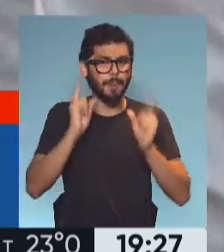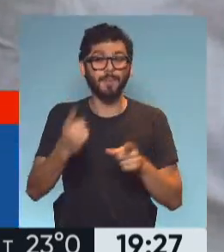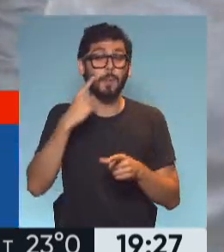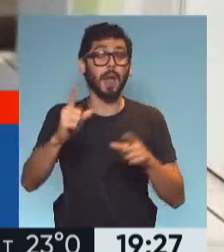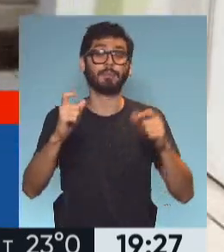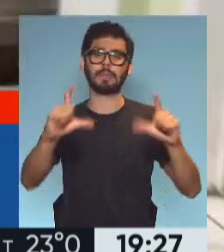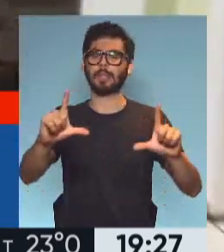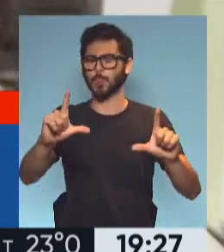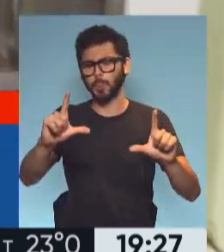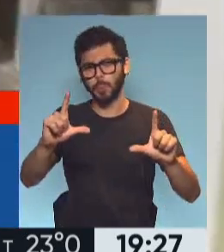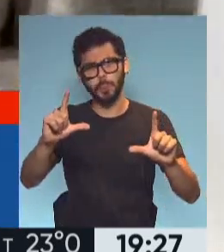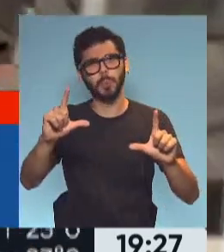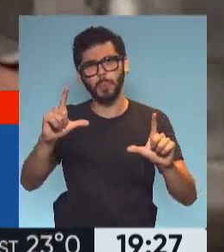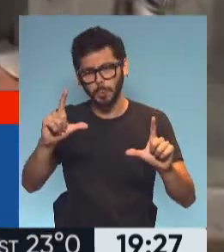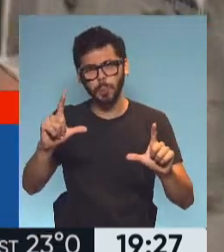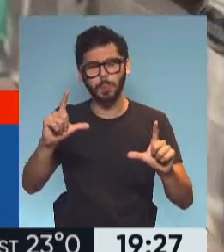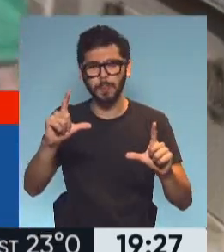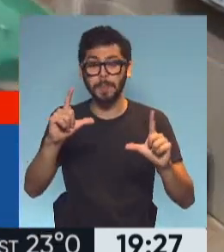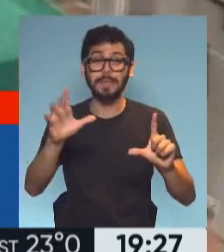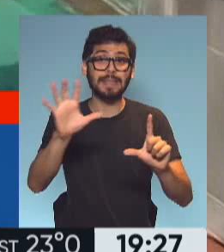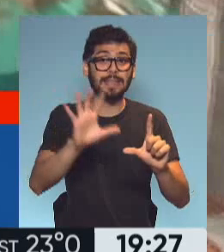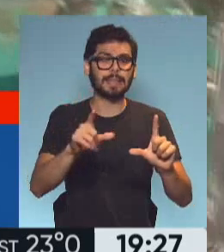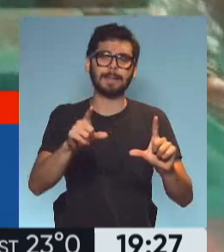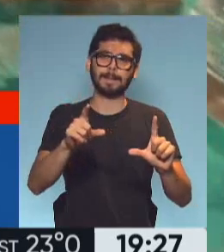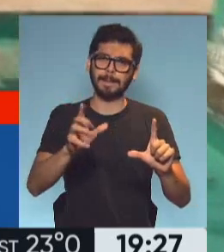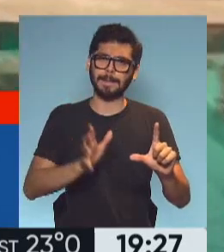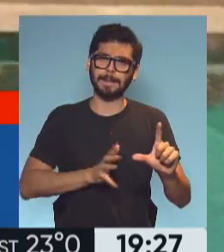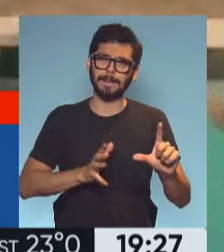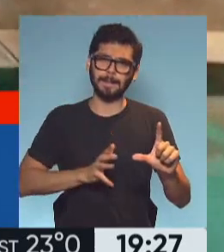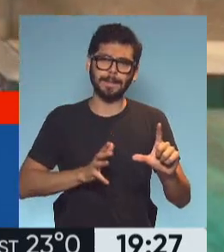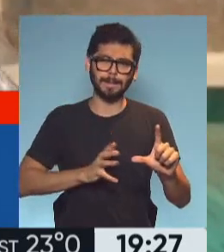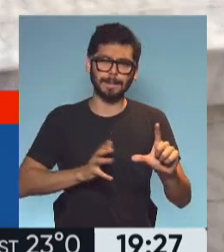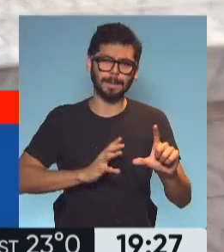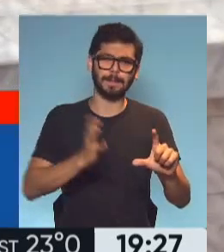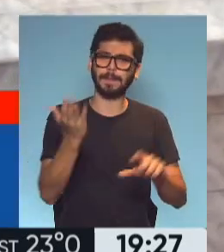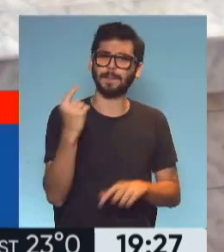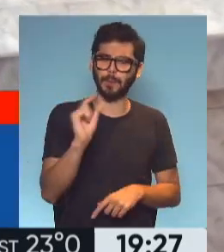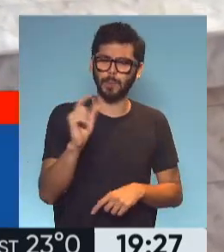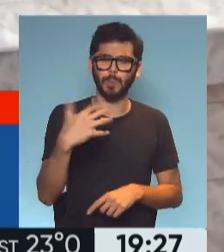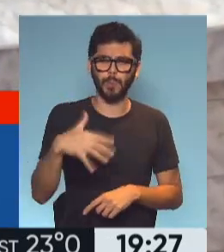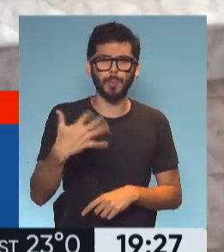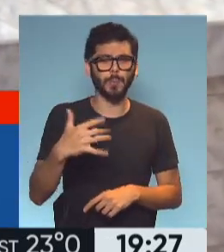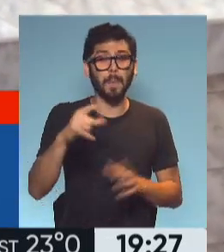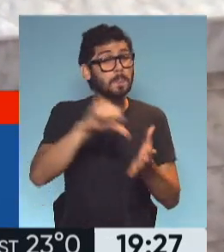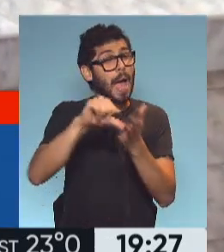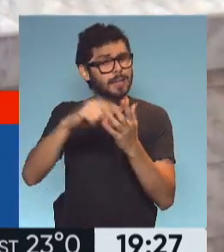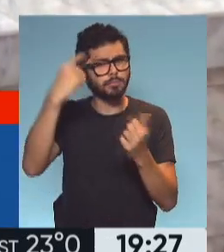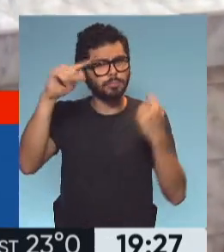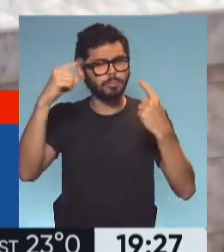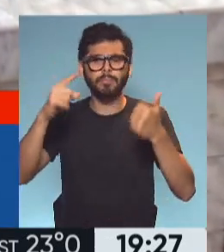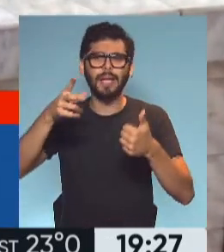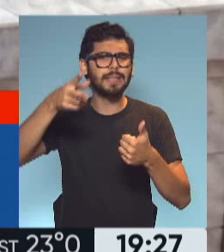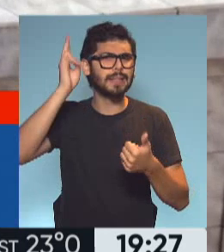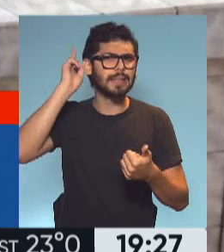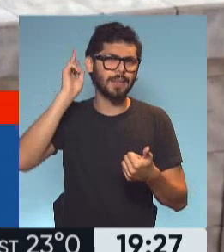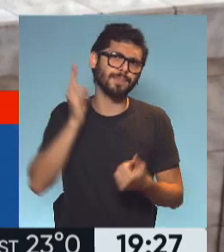arrancamos el tape con esas imágenes que han impactado fuerte en las últimas horas de distintos países. No, Chile ya